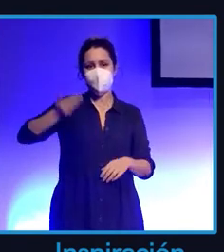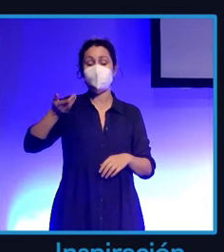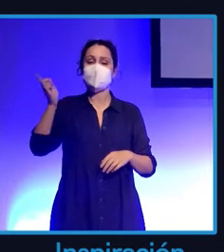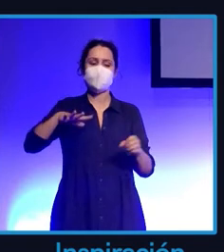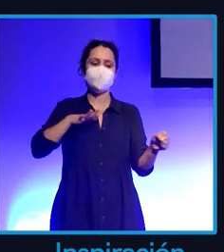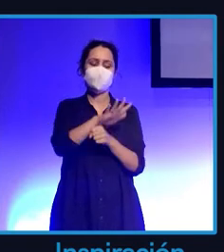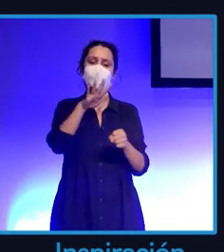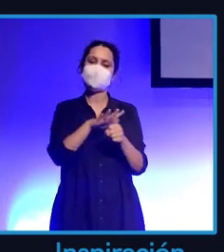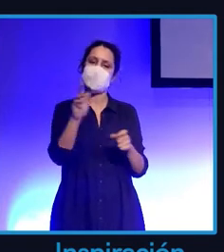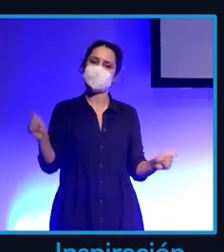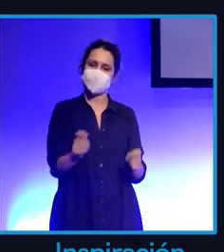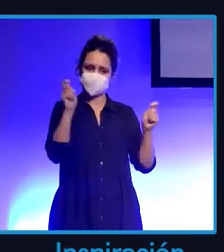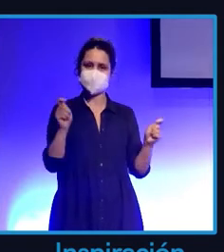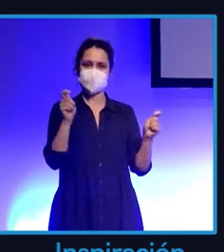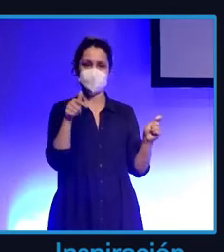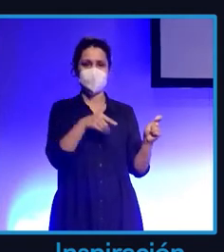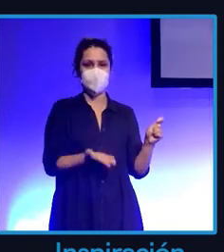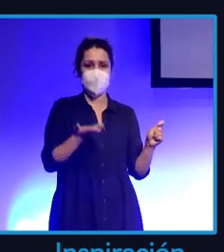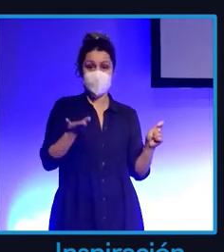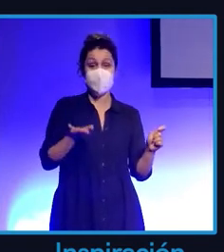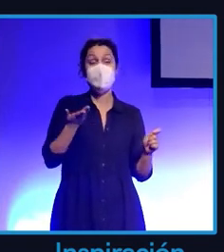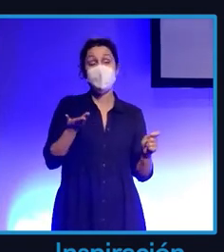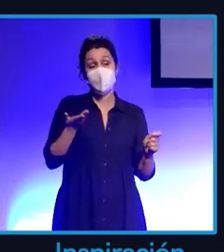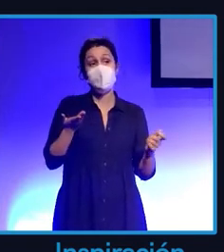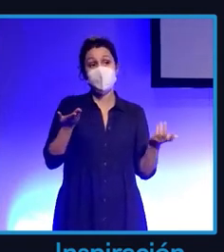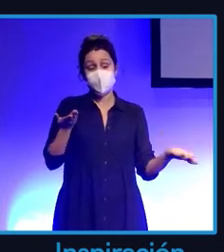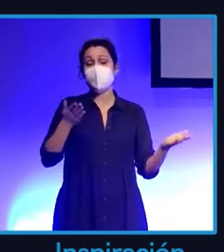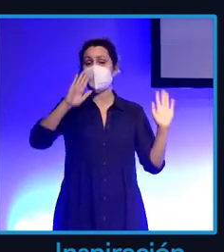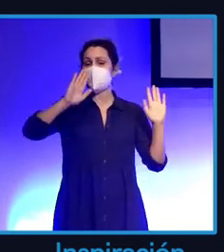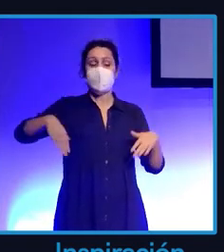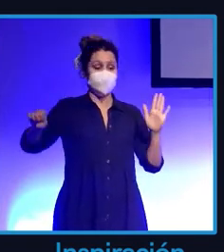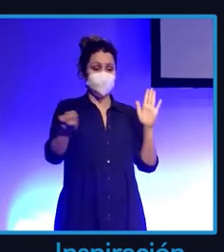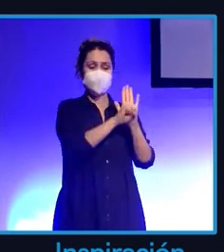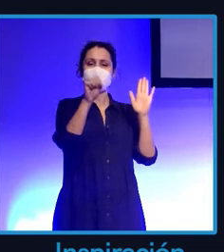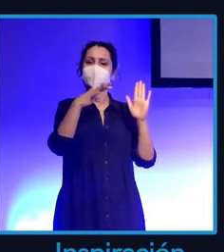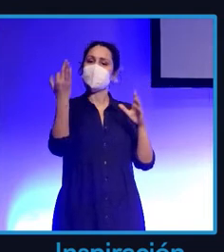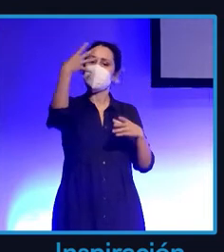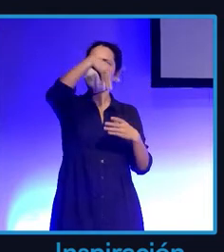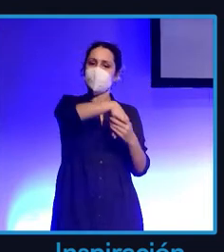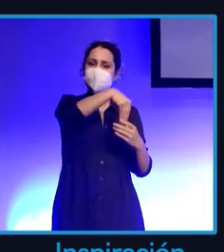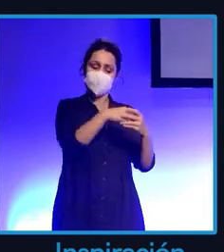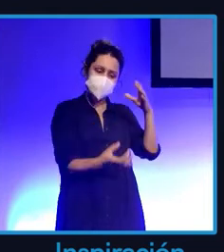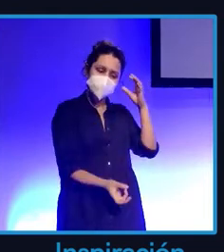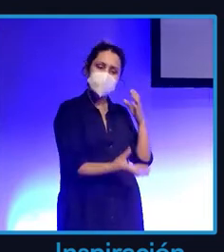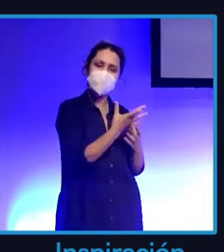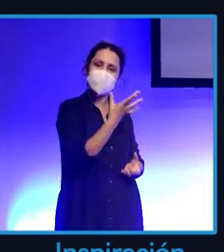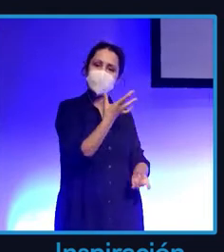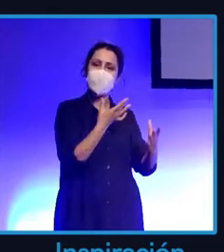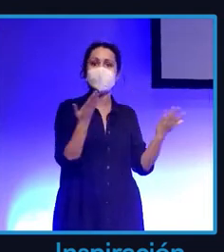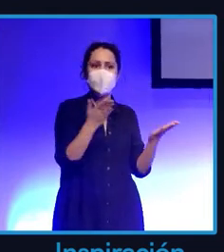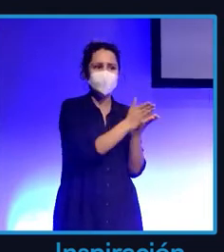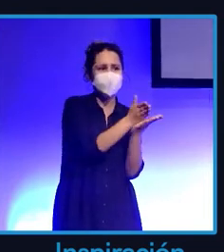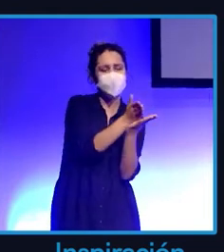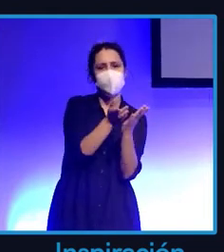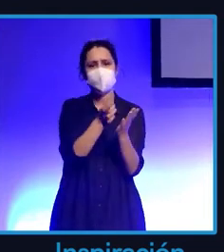¿Qué pasó? Al final las marcas tenían que crear contenido y no tenían medios porque al